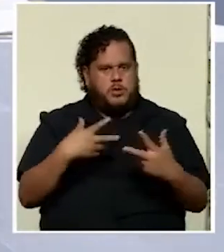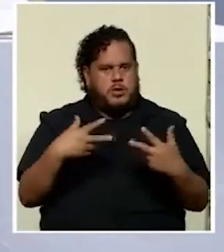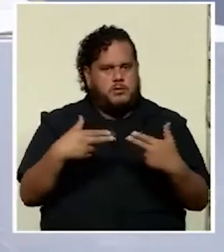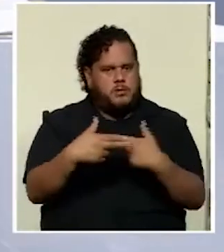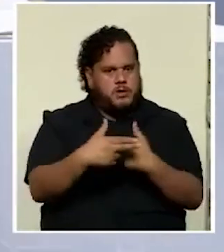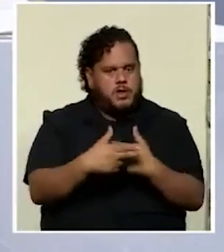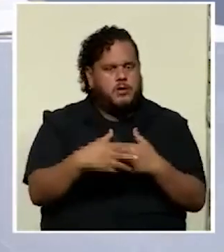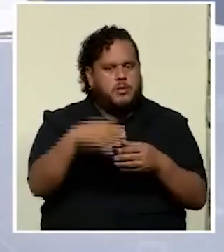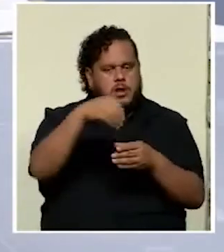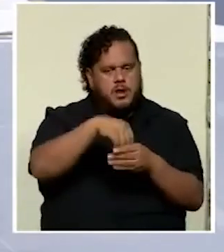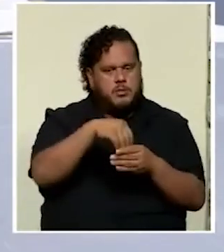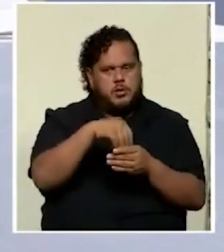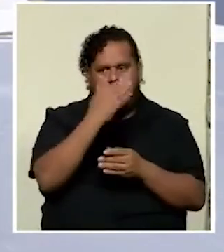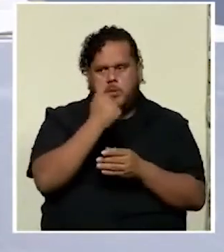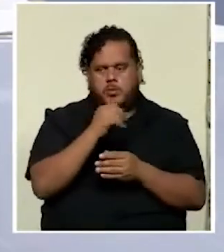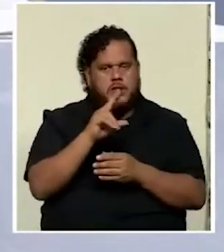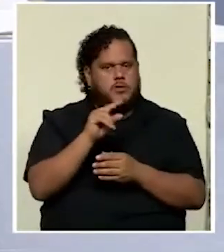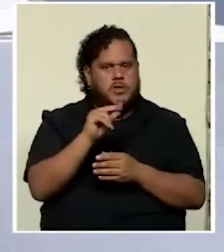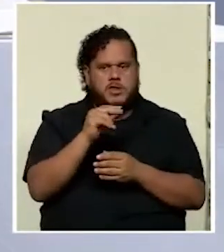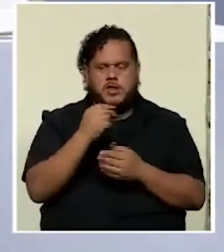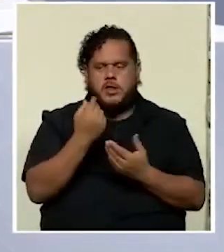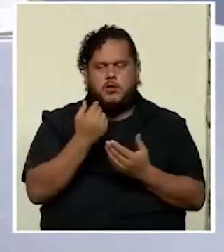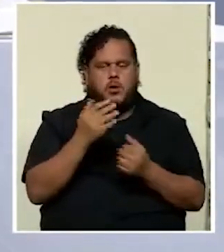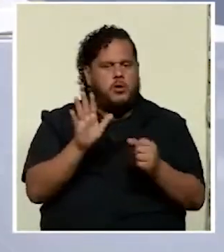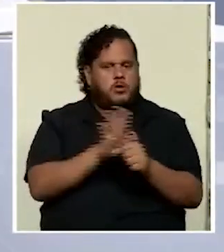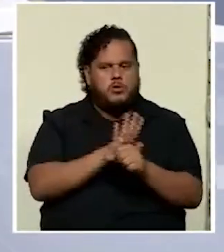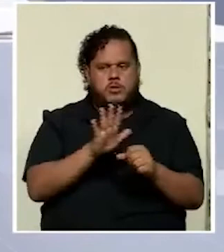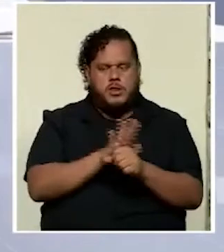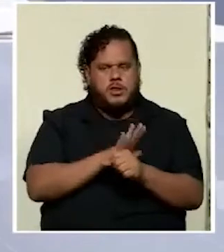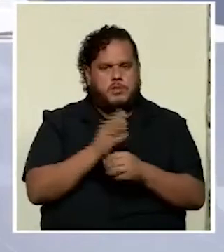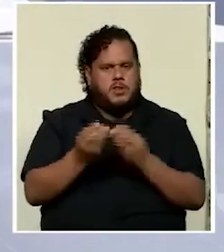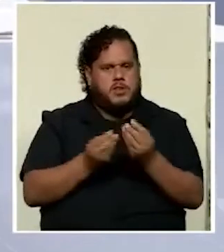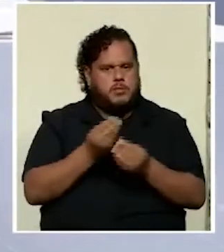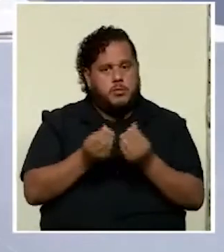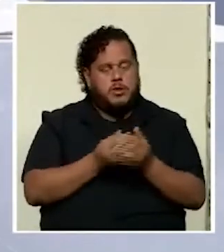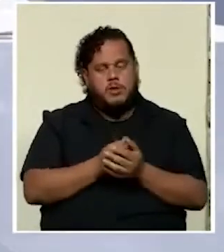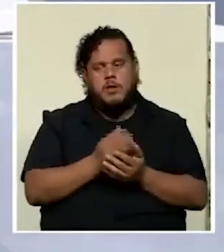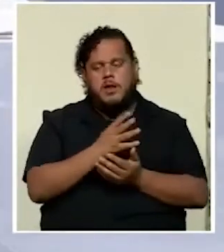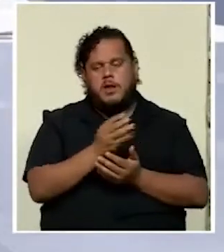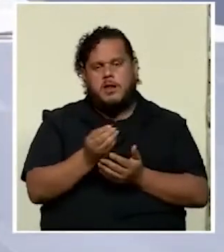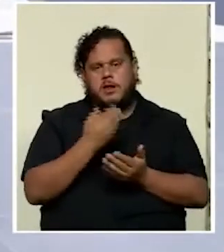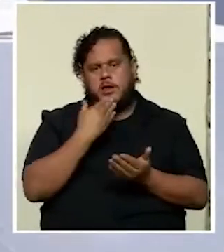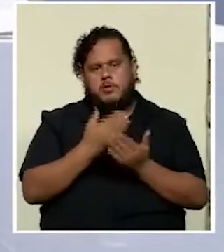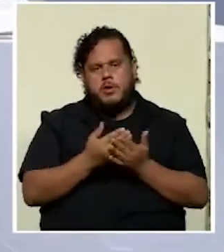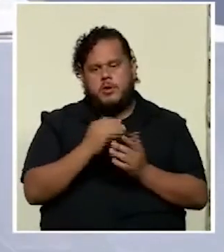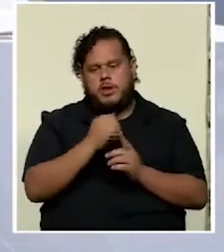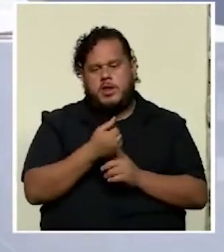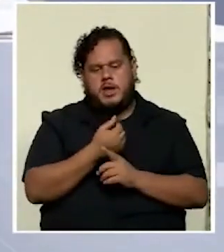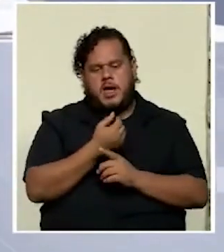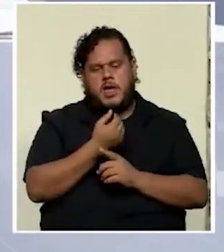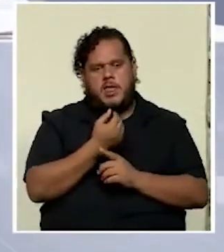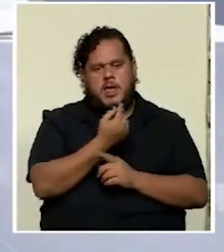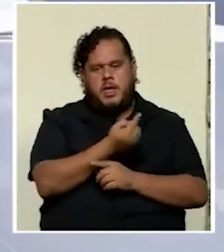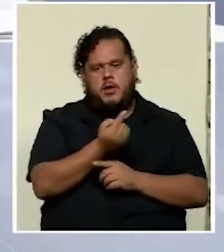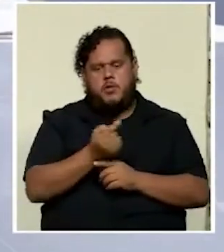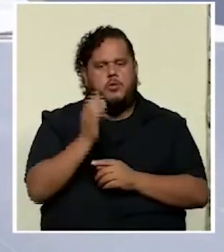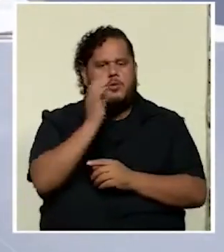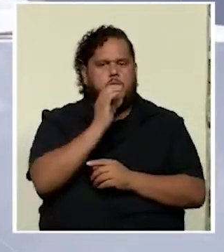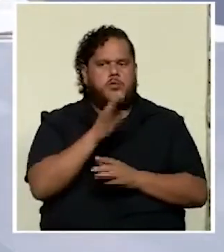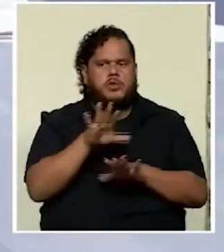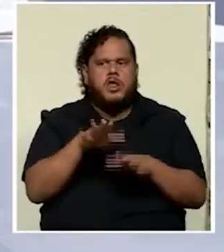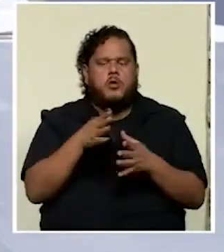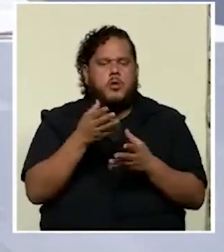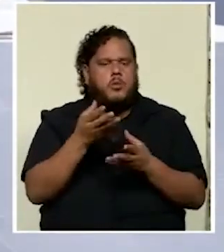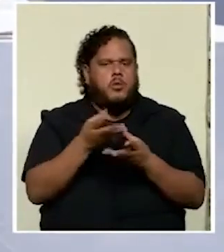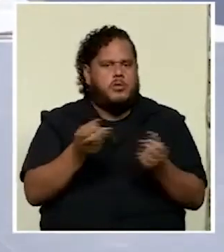la inversión porque no está siendo suficientemente productiva y bueno y que cada quien busque qué resolver